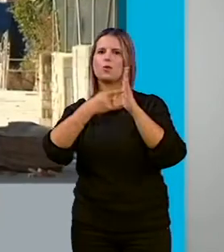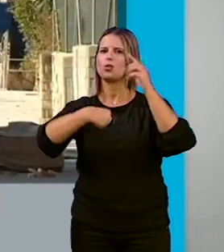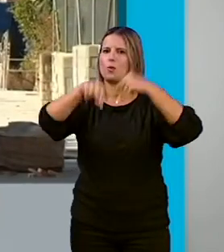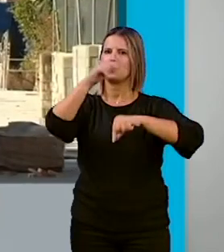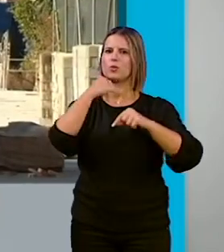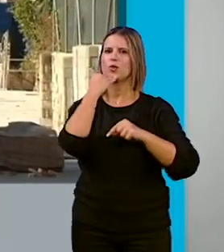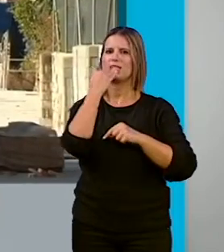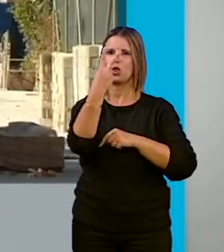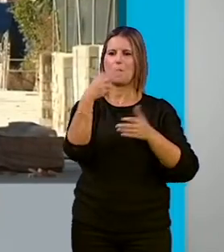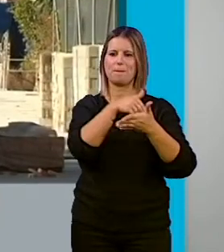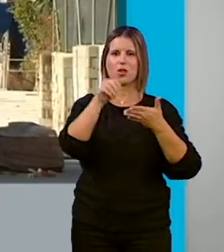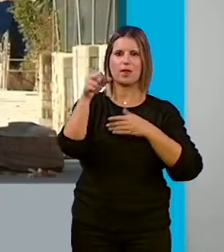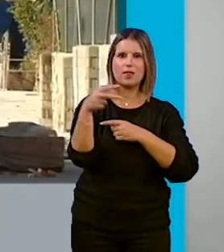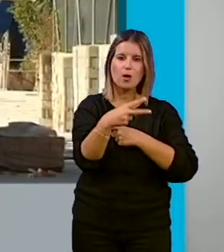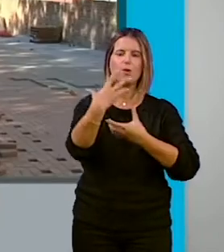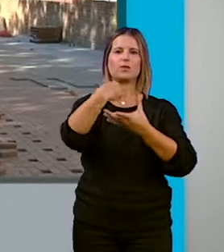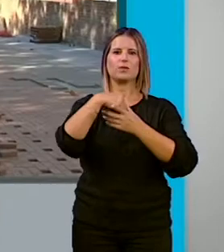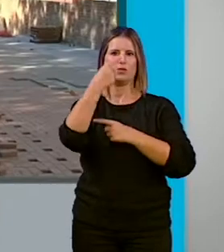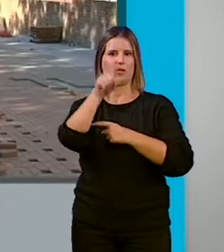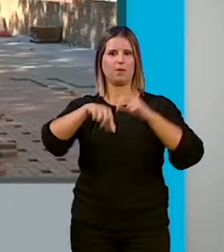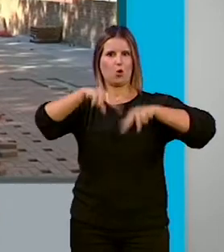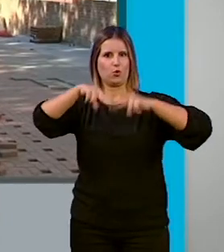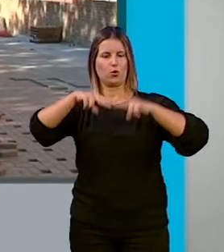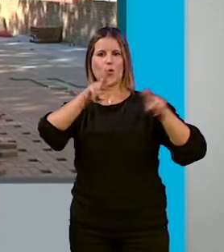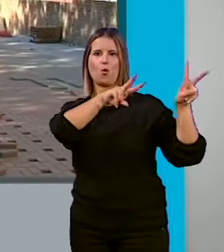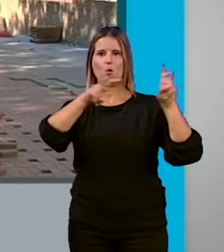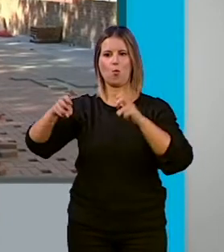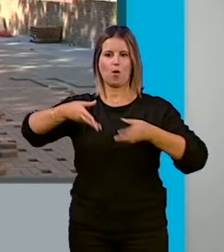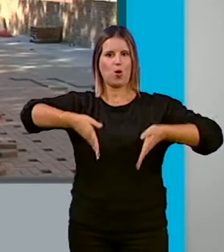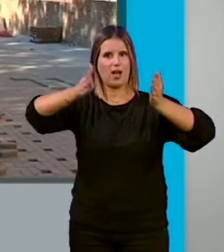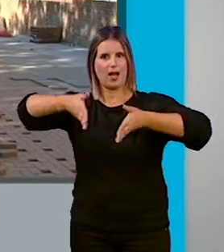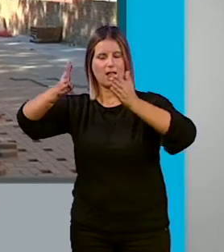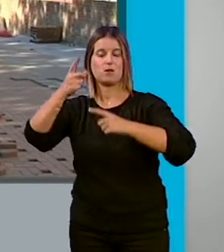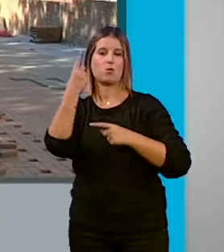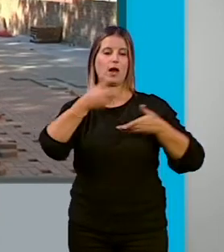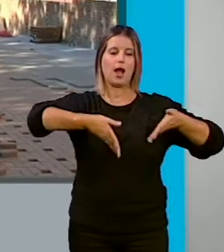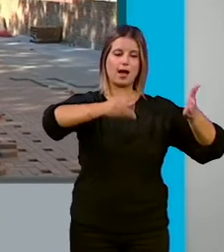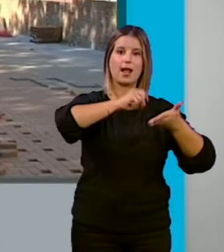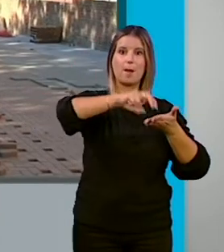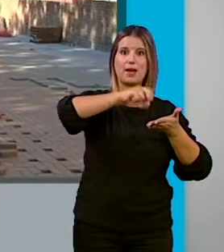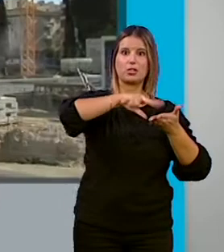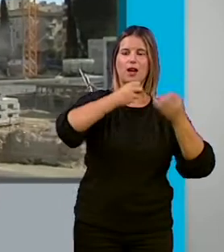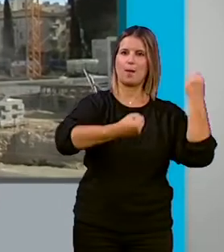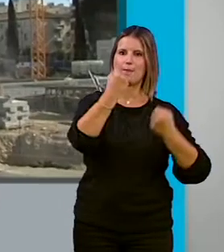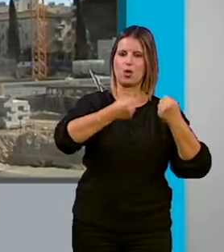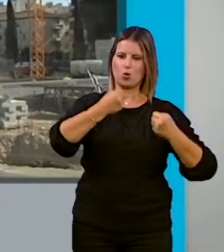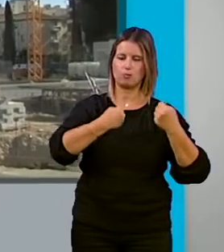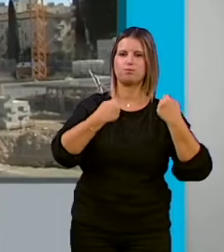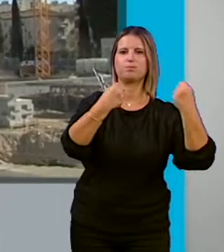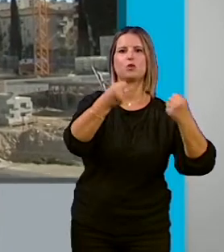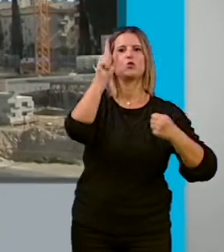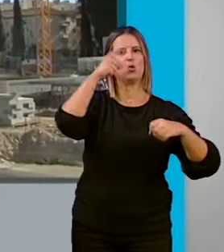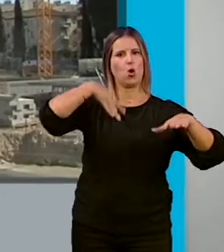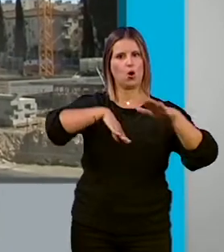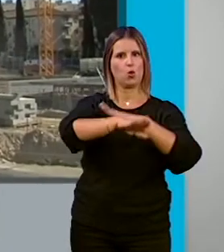de casi 2 millones de euros, contempla también la construcción de nuevos viales, entre ellos una calle peatonal con acceso de vehículos solo a cocheras y una